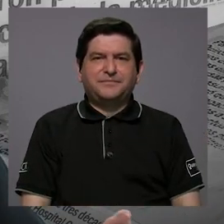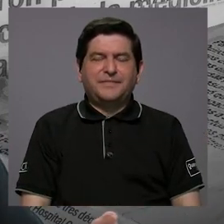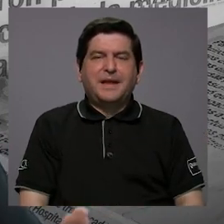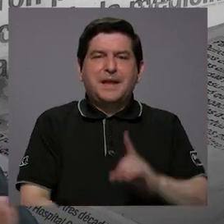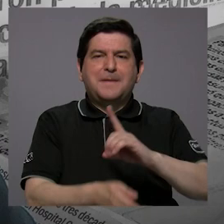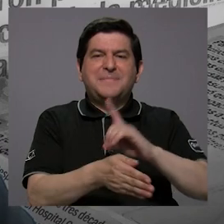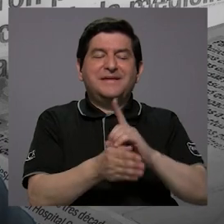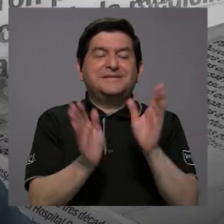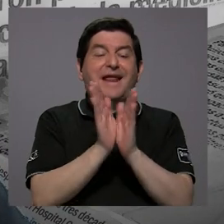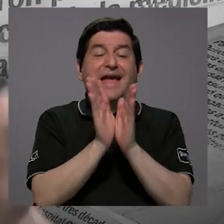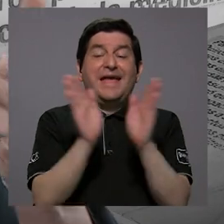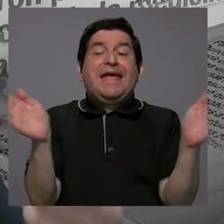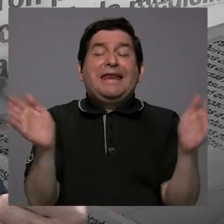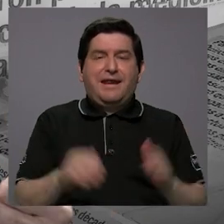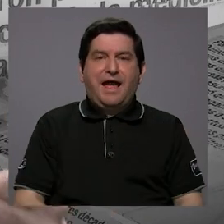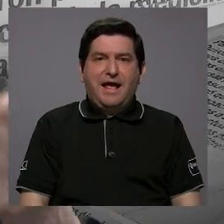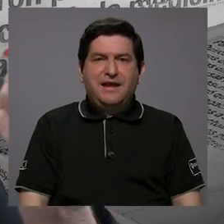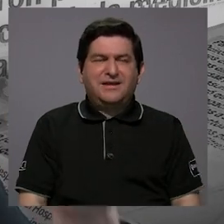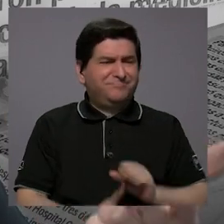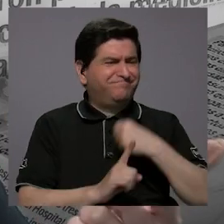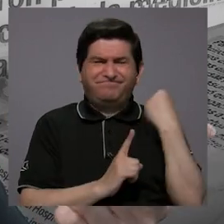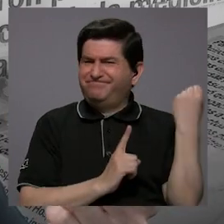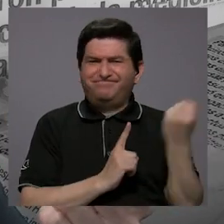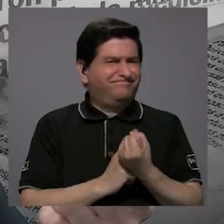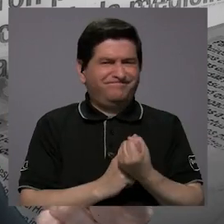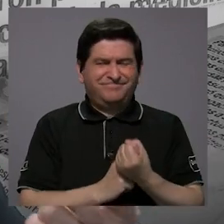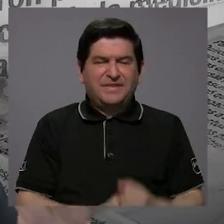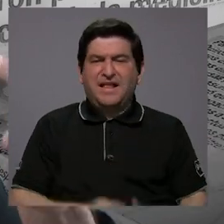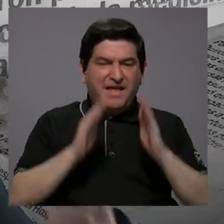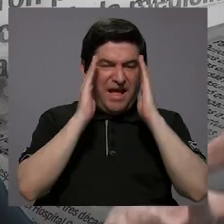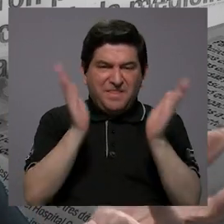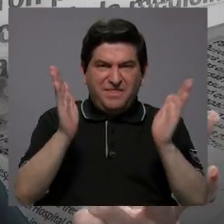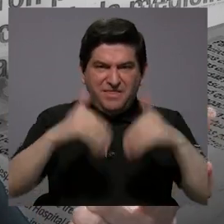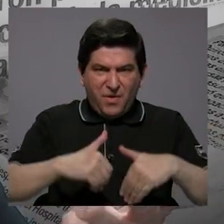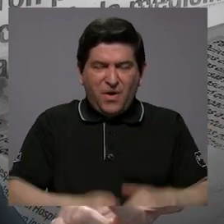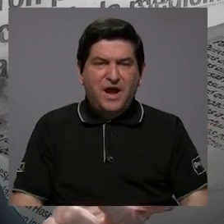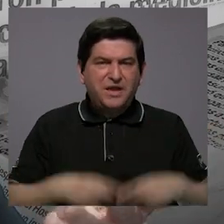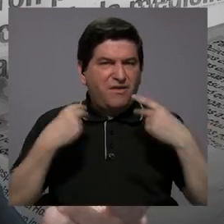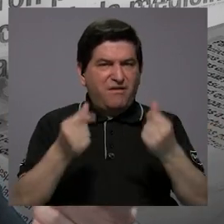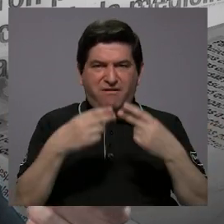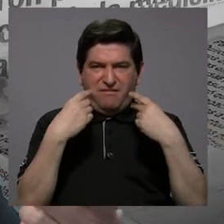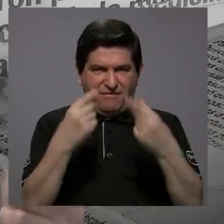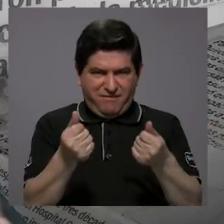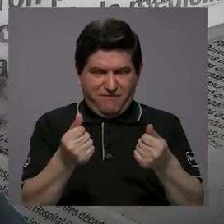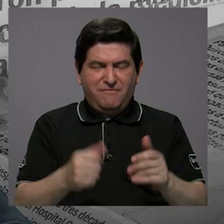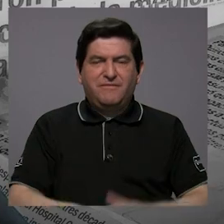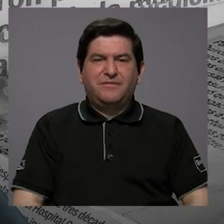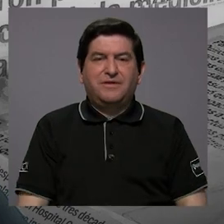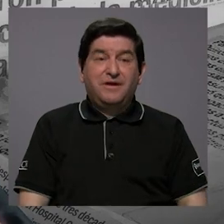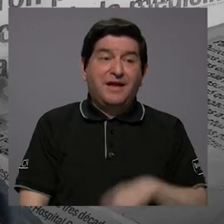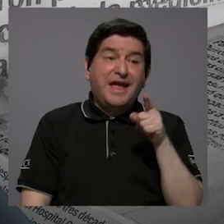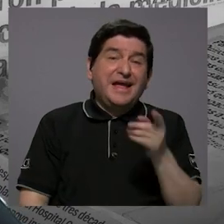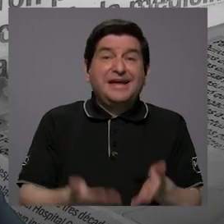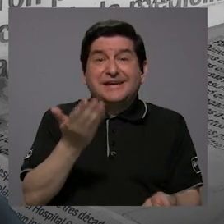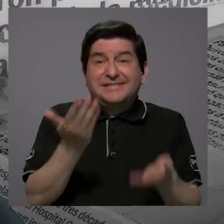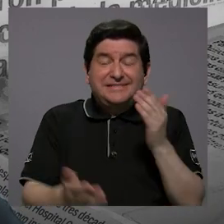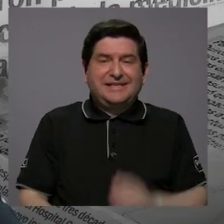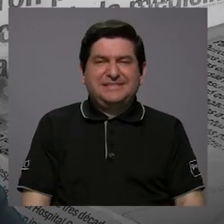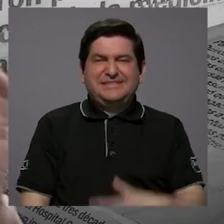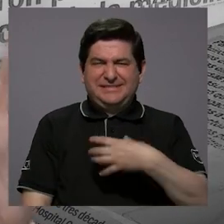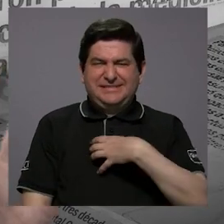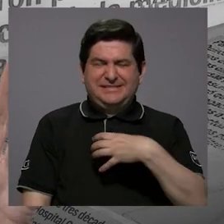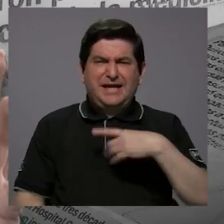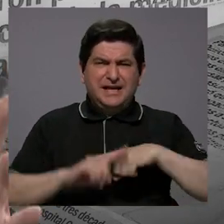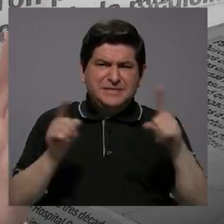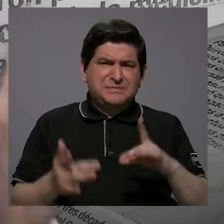La medicina general, que a veces no hay las condiciones, no hay la atención y no hay la rapidez para la atención. Esa es una de las grandes